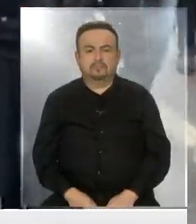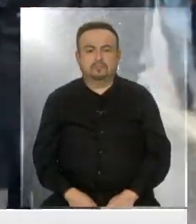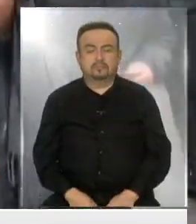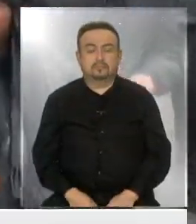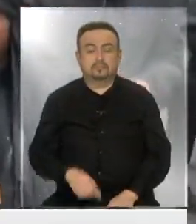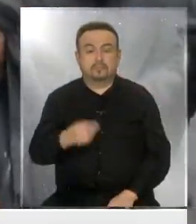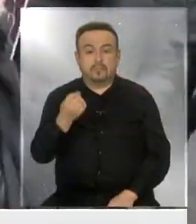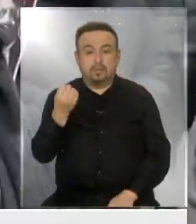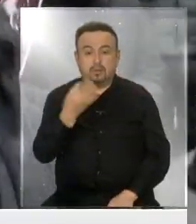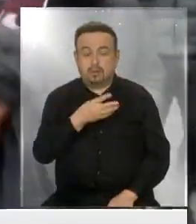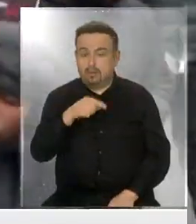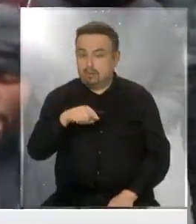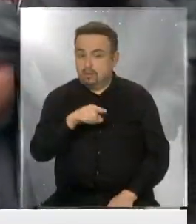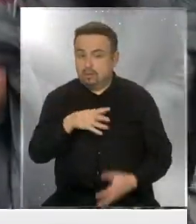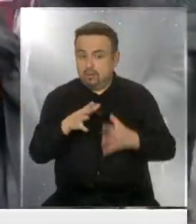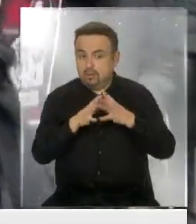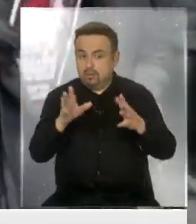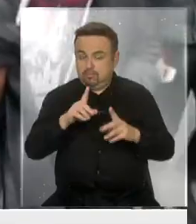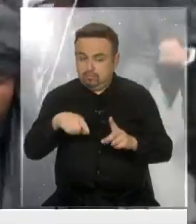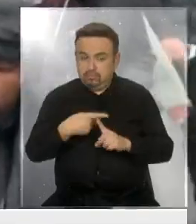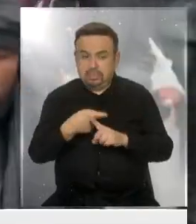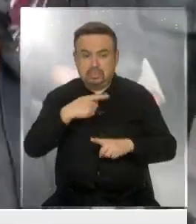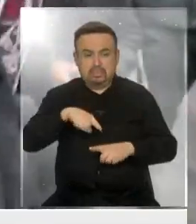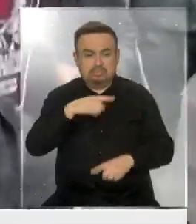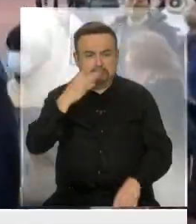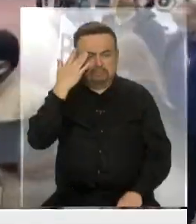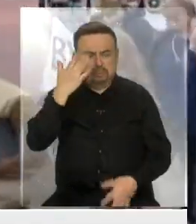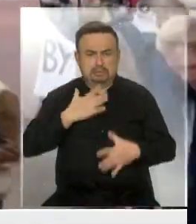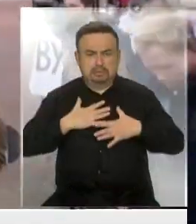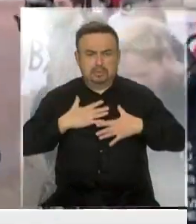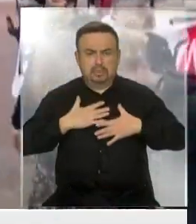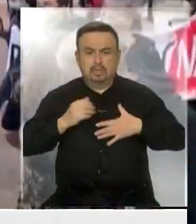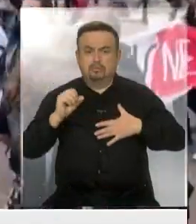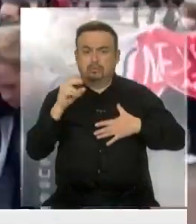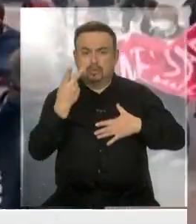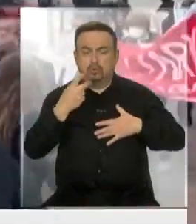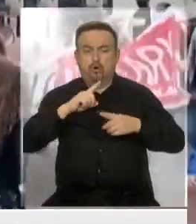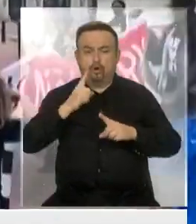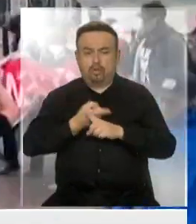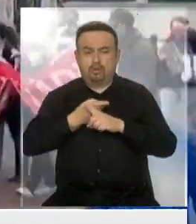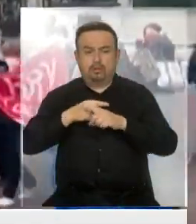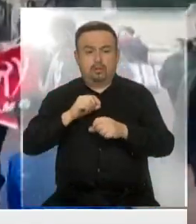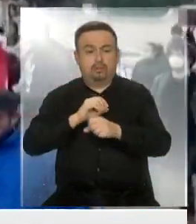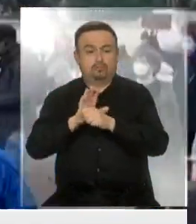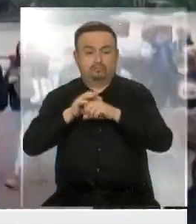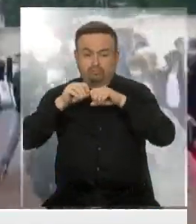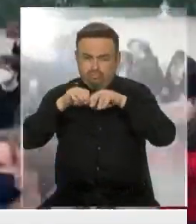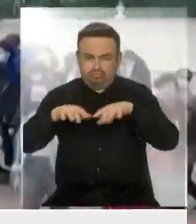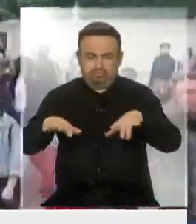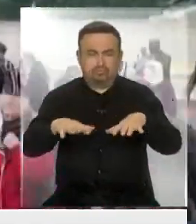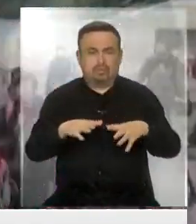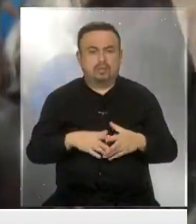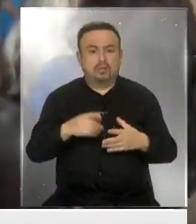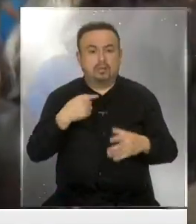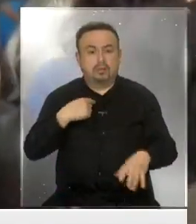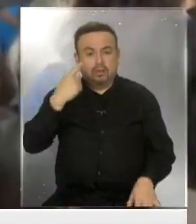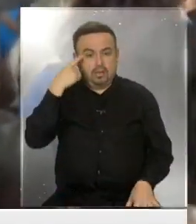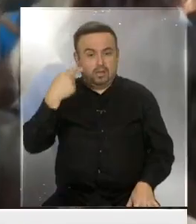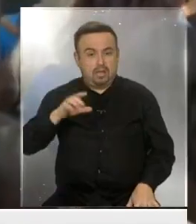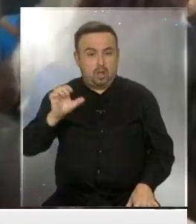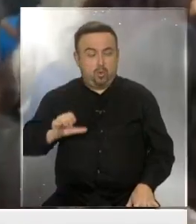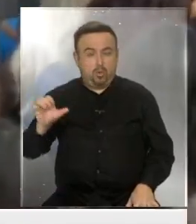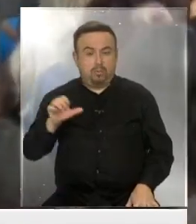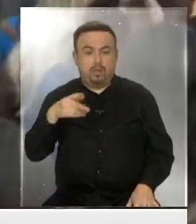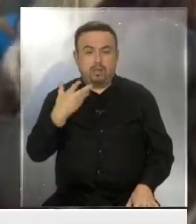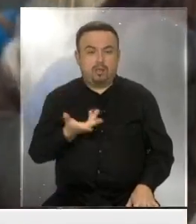Cifras poco alentadoras que se suman al temor de los expertos de una segunda ola de contagio de coronavirus antes de lo pensado en Europa